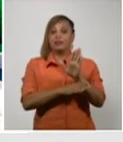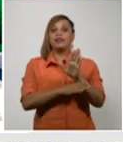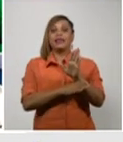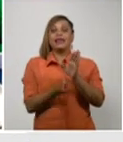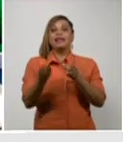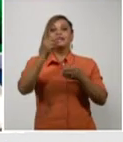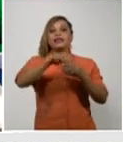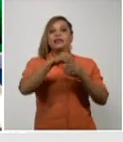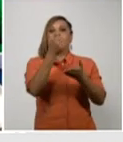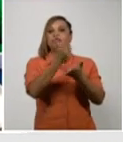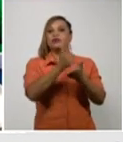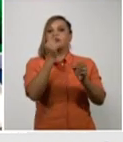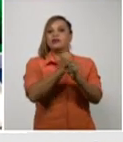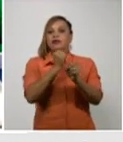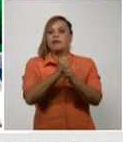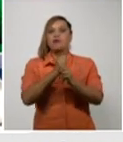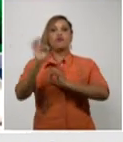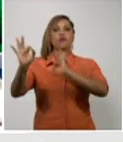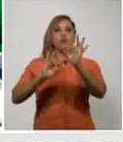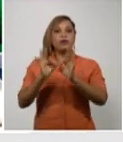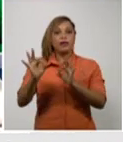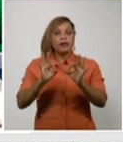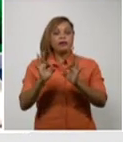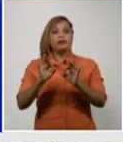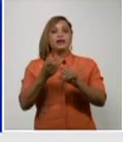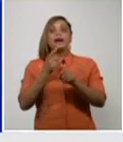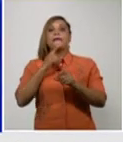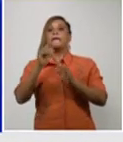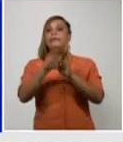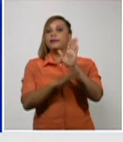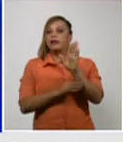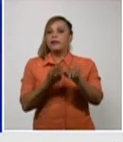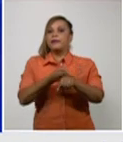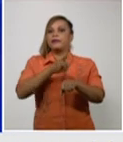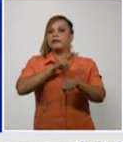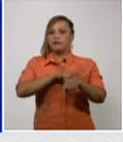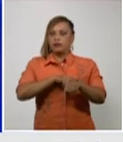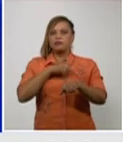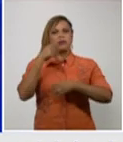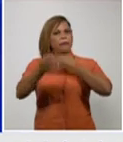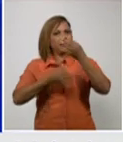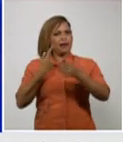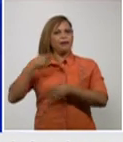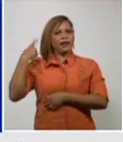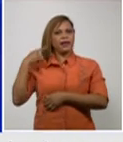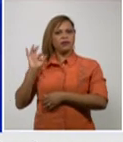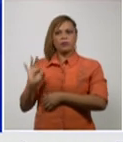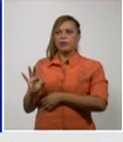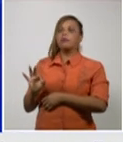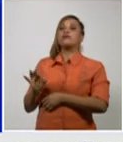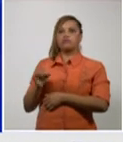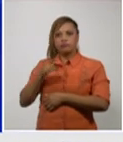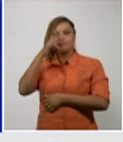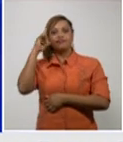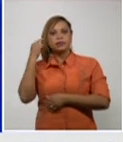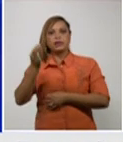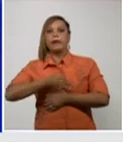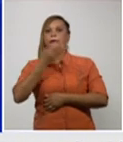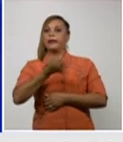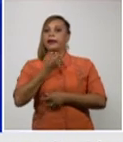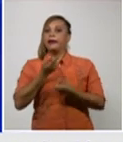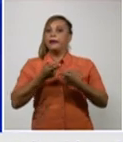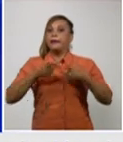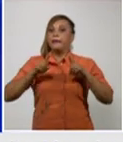protección en los centros de trabajo ayer se explicaba en el grupo temporal de trabajo se explicaba entonces también los organismos tenemos las